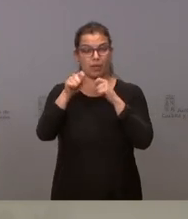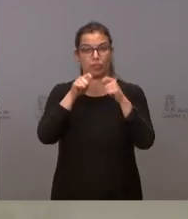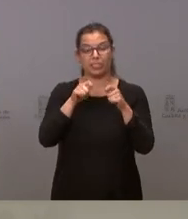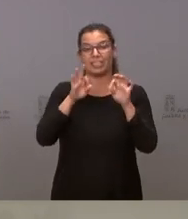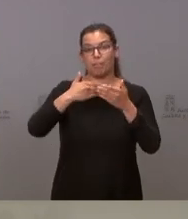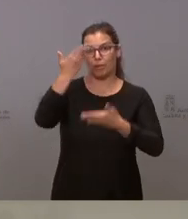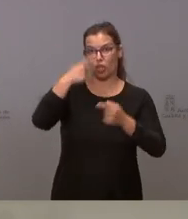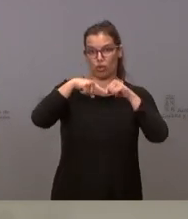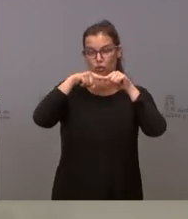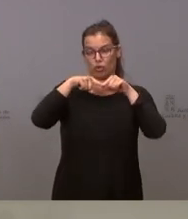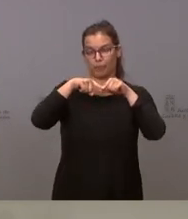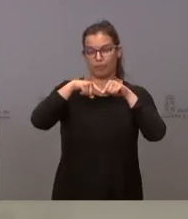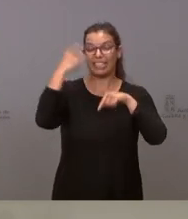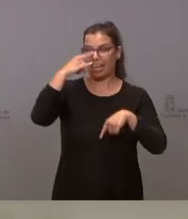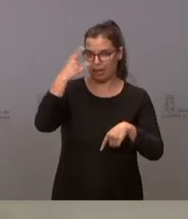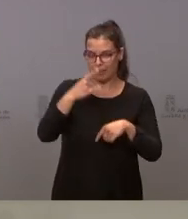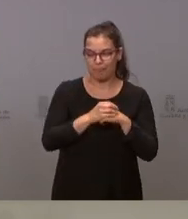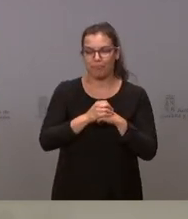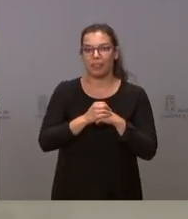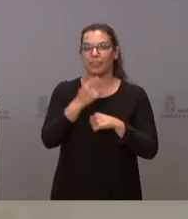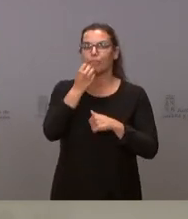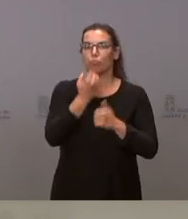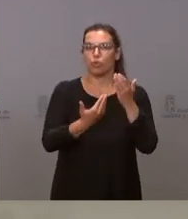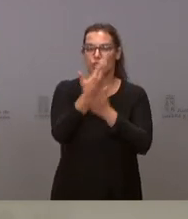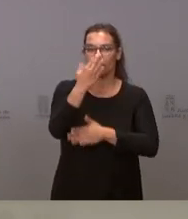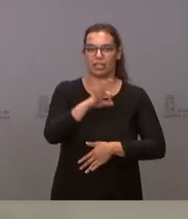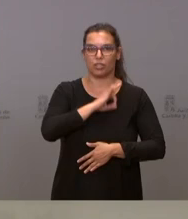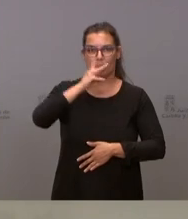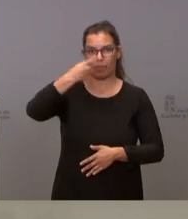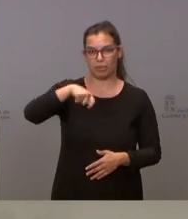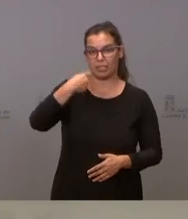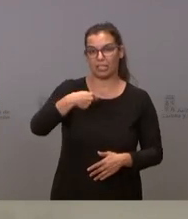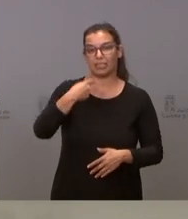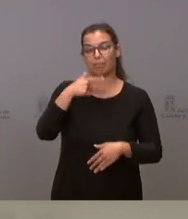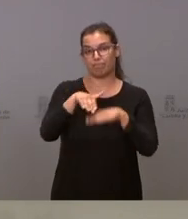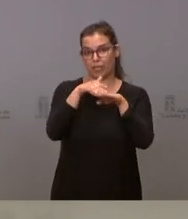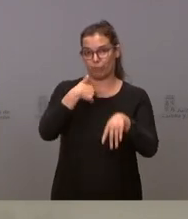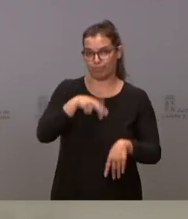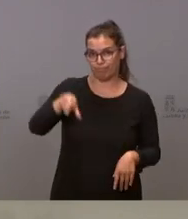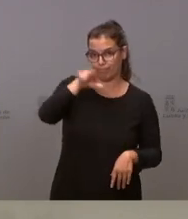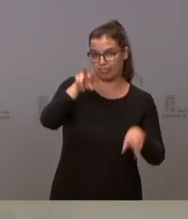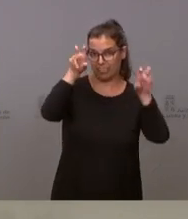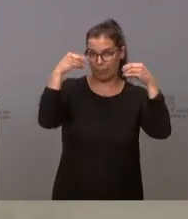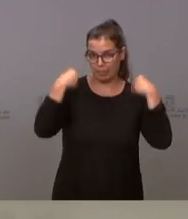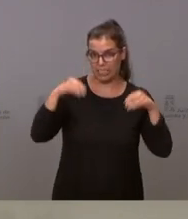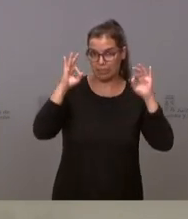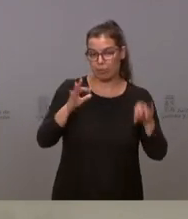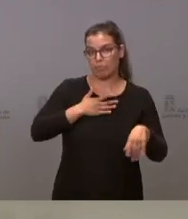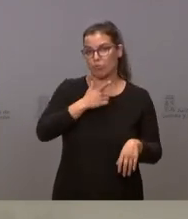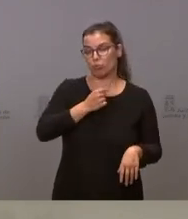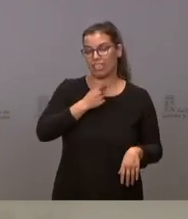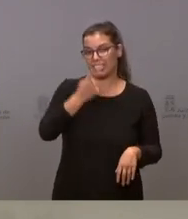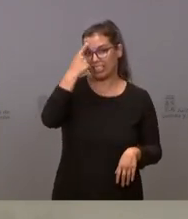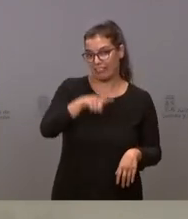Gaceta de Salamanca y nos dice buenos días señor vicepresidente siento insistir sobre el mismo asunto pero me gustaría